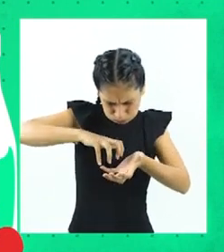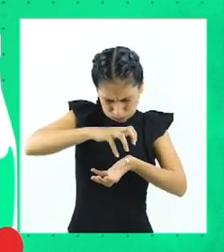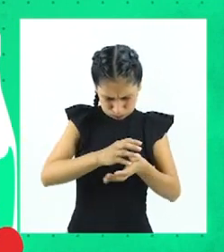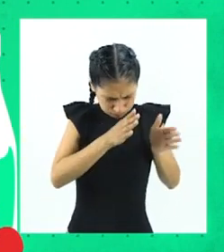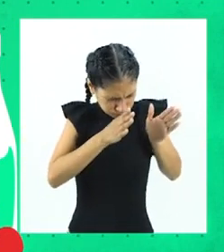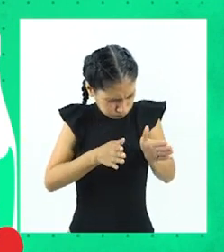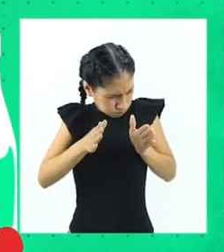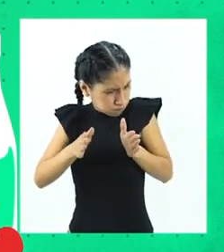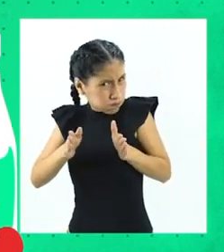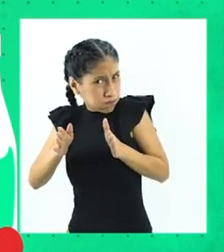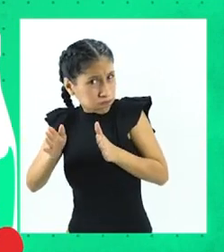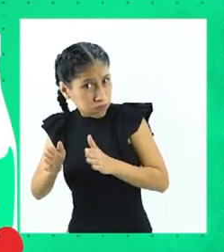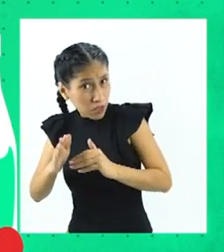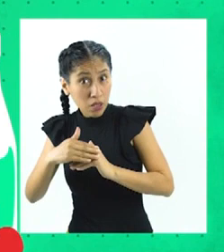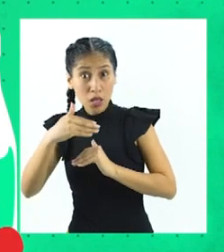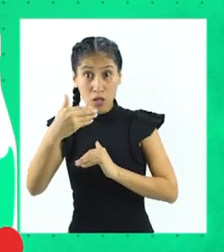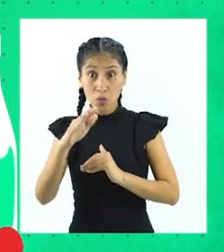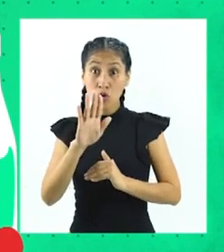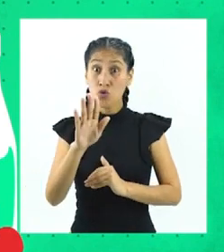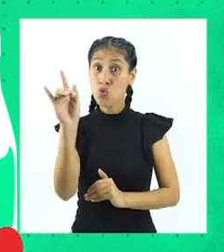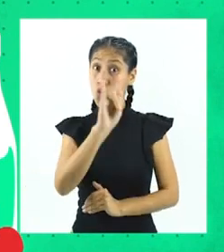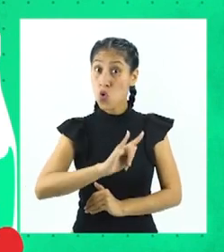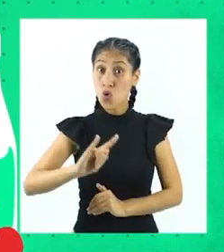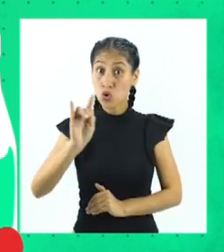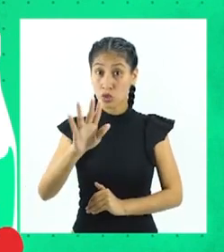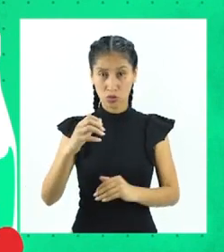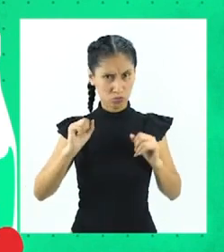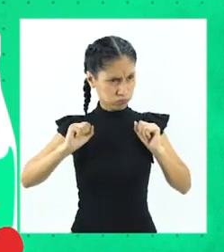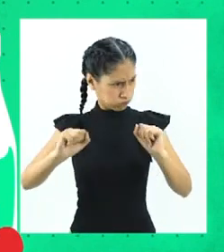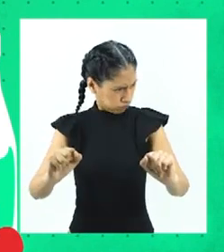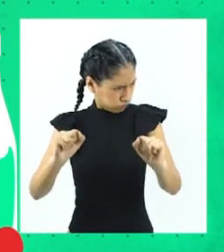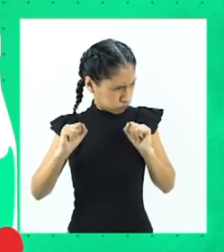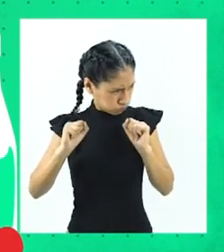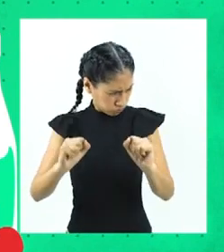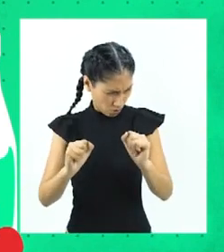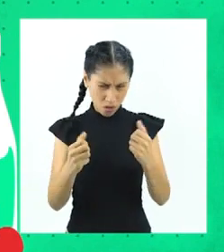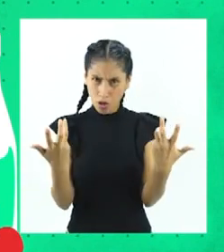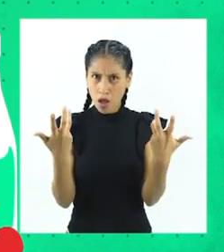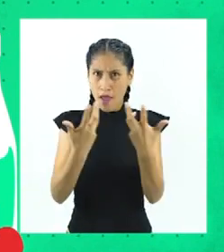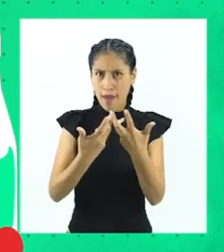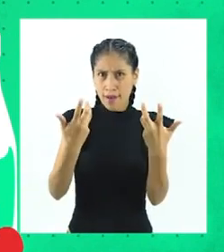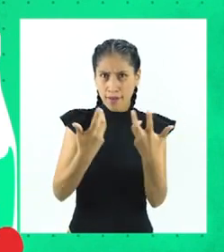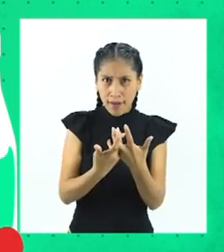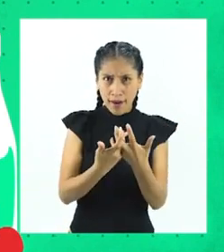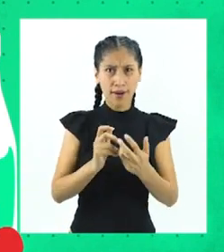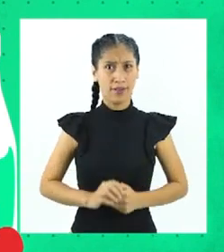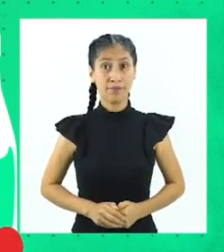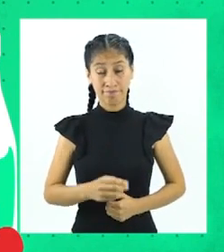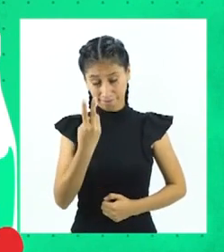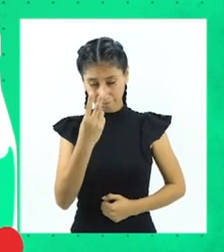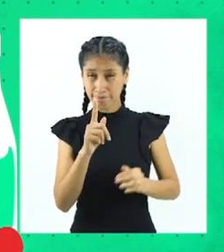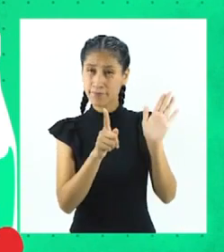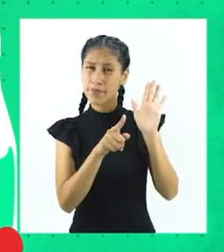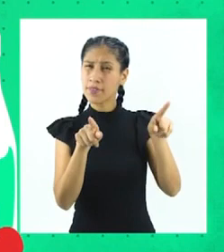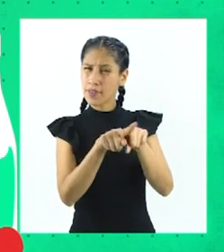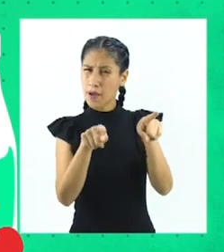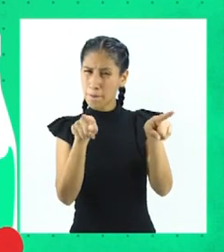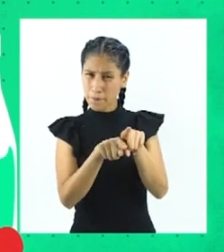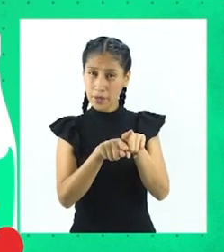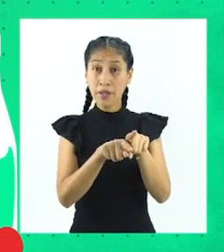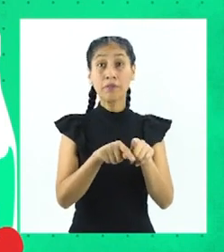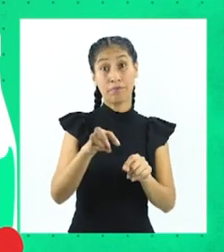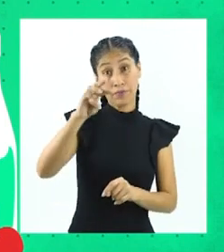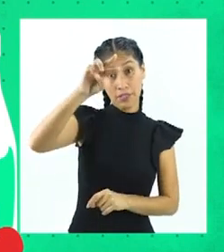funciones y para que a través del uso de la energía pueda relacionarse con su medio interno y externo. El metabolismo